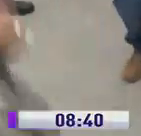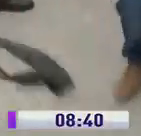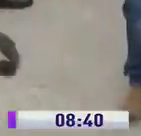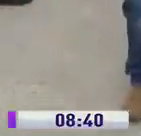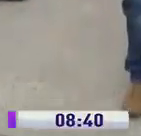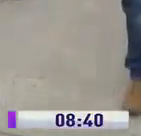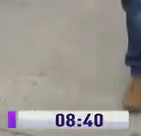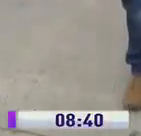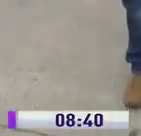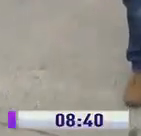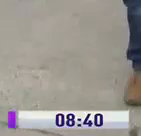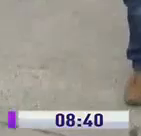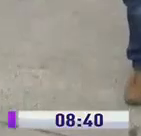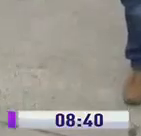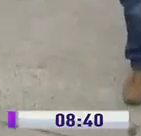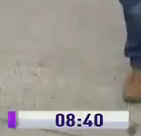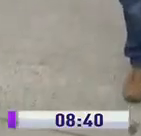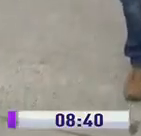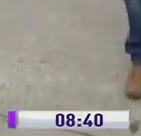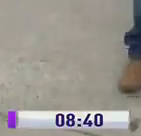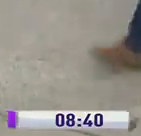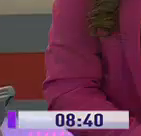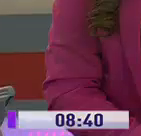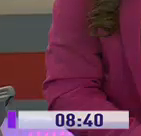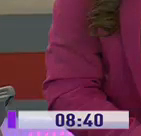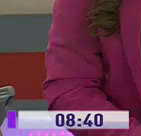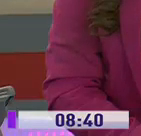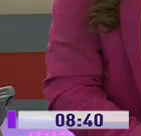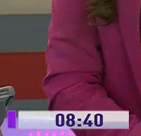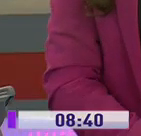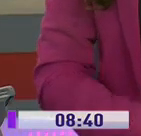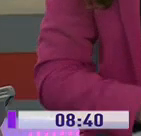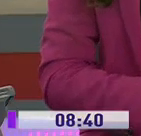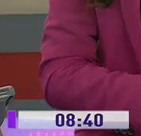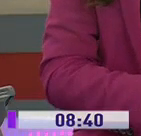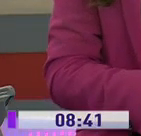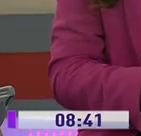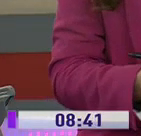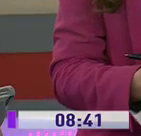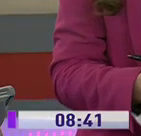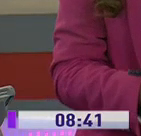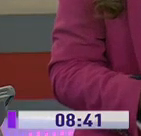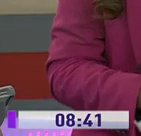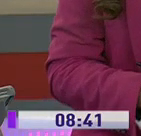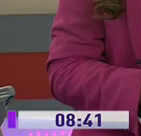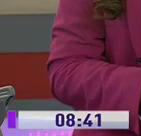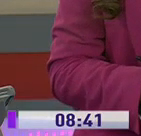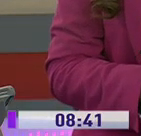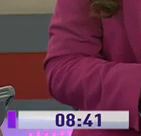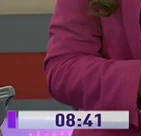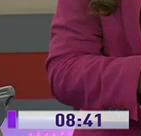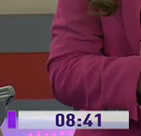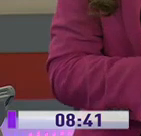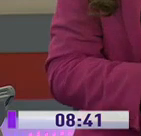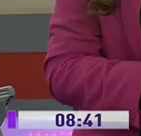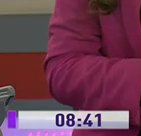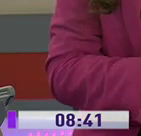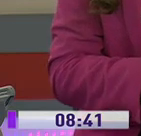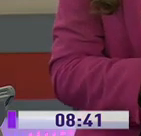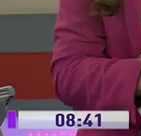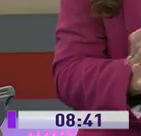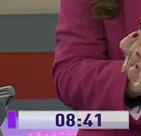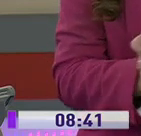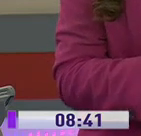El Oro, informó. Richard Ceballos. Y es momento de saludar al doctor Sergio Mera,